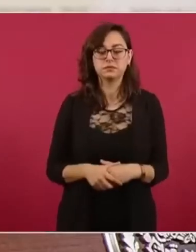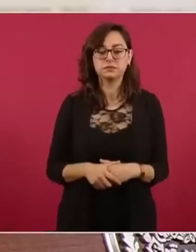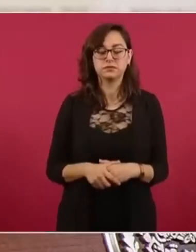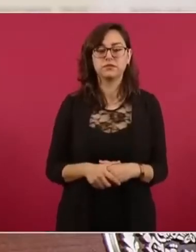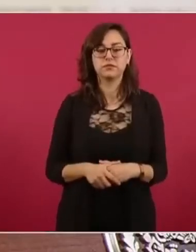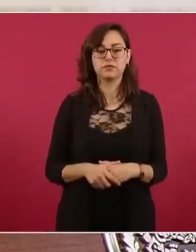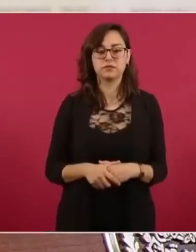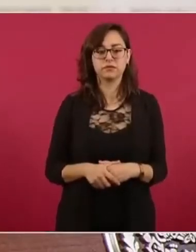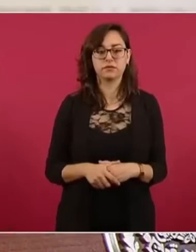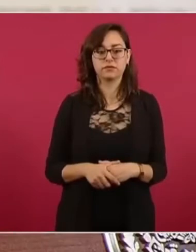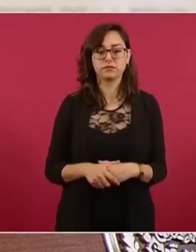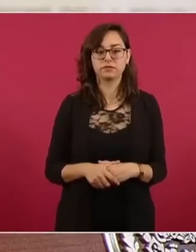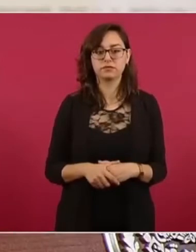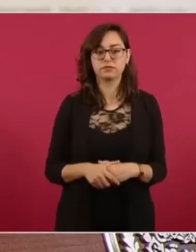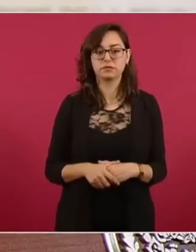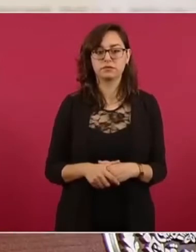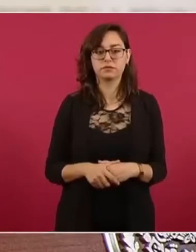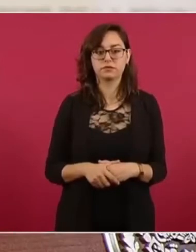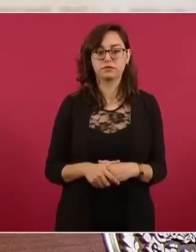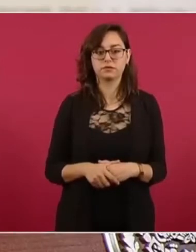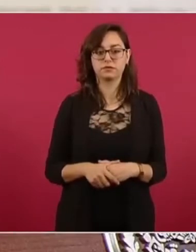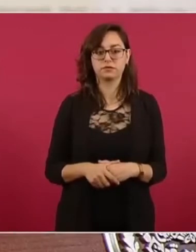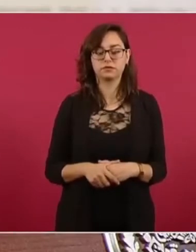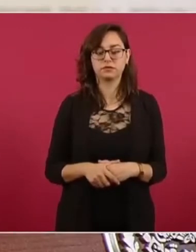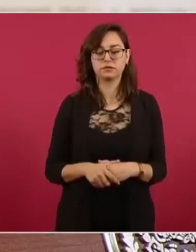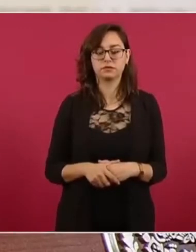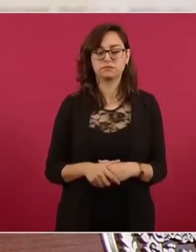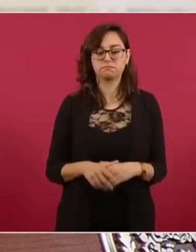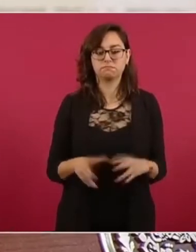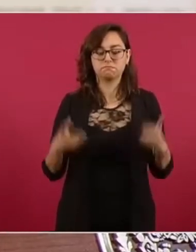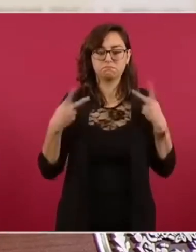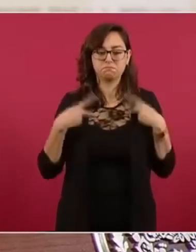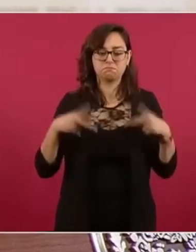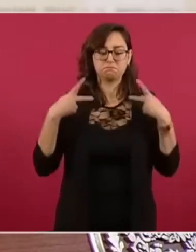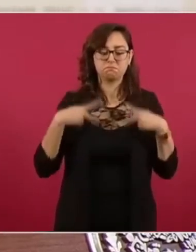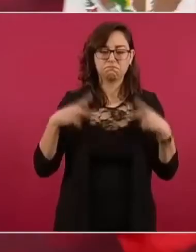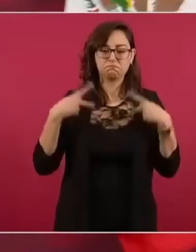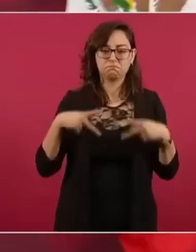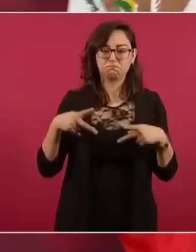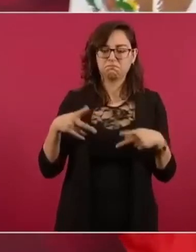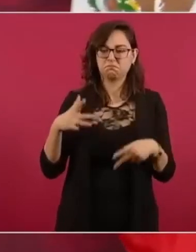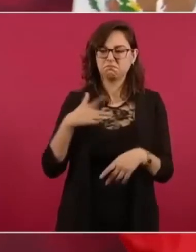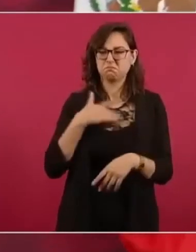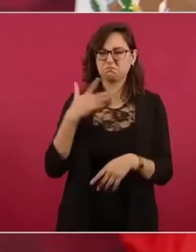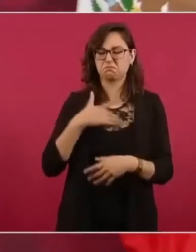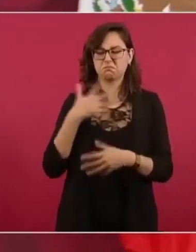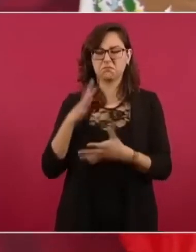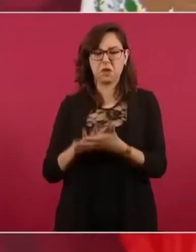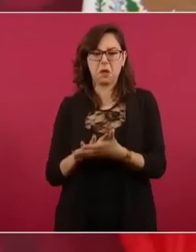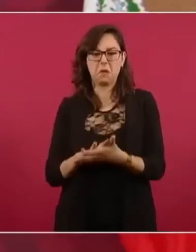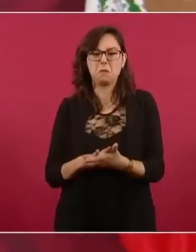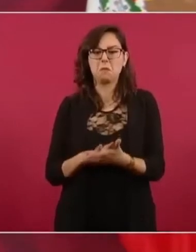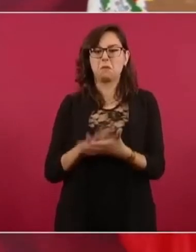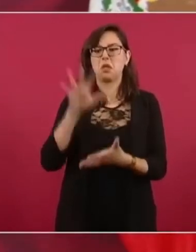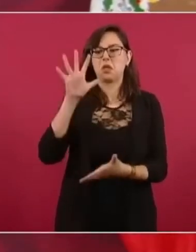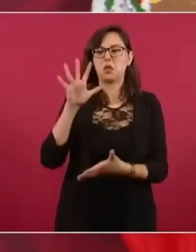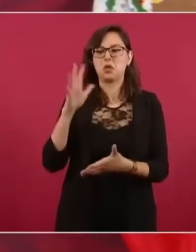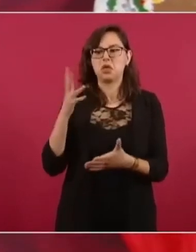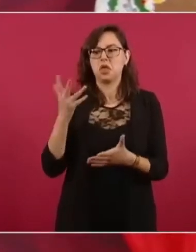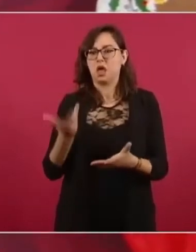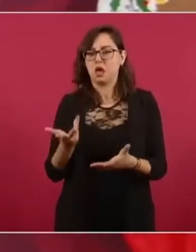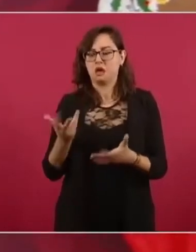es mayoritario el apoyo en un sentido o en otro, no hay consulta,